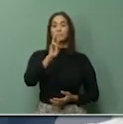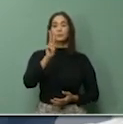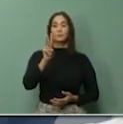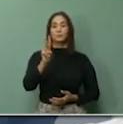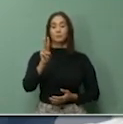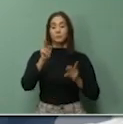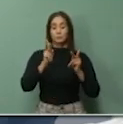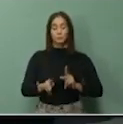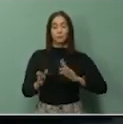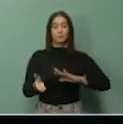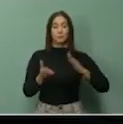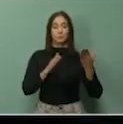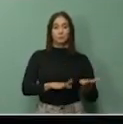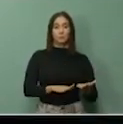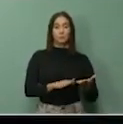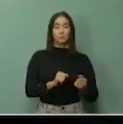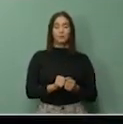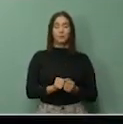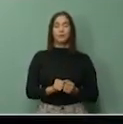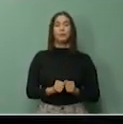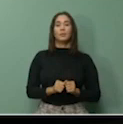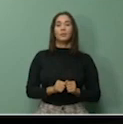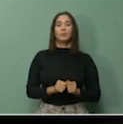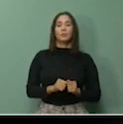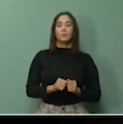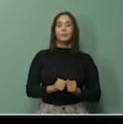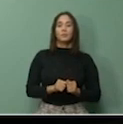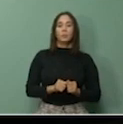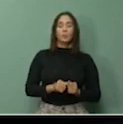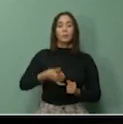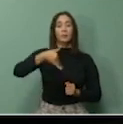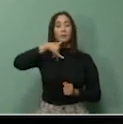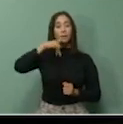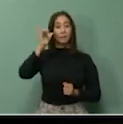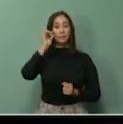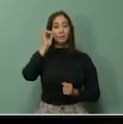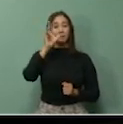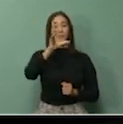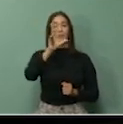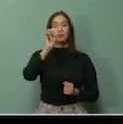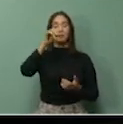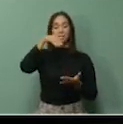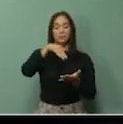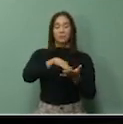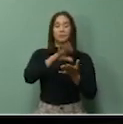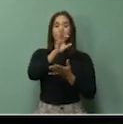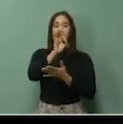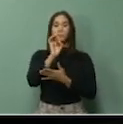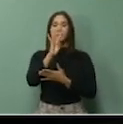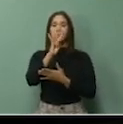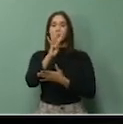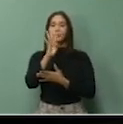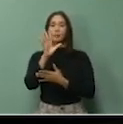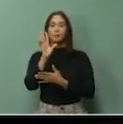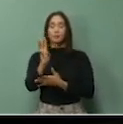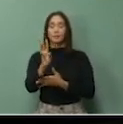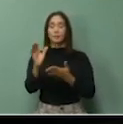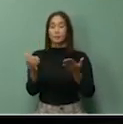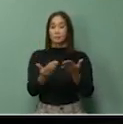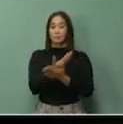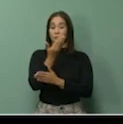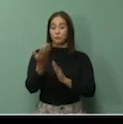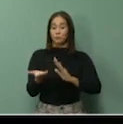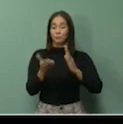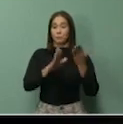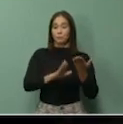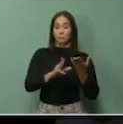defunciones, de las cuales 3,946 nuevas defunciones